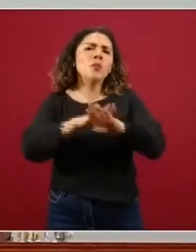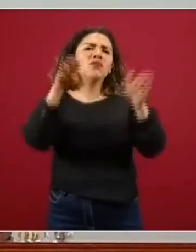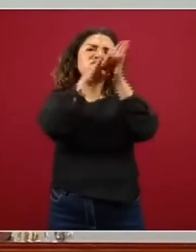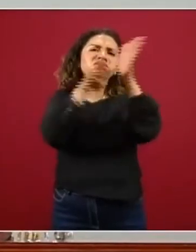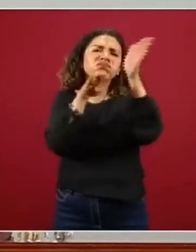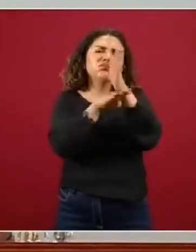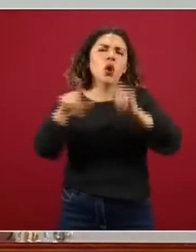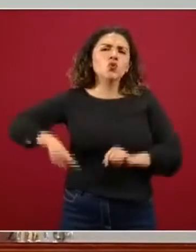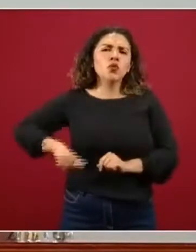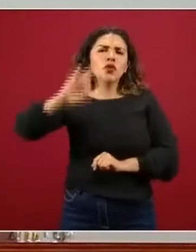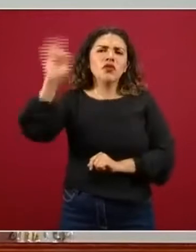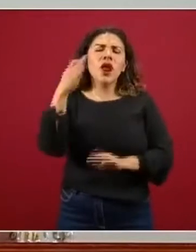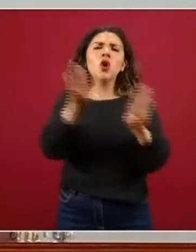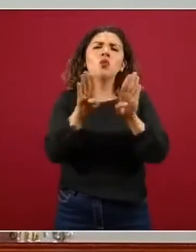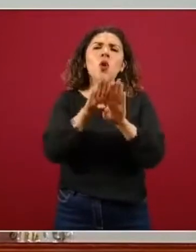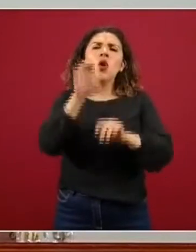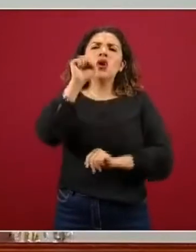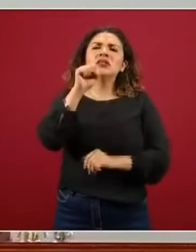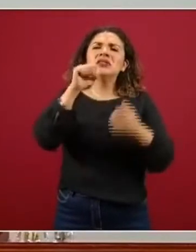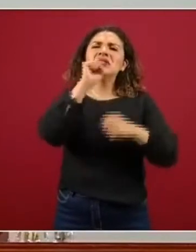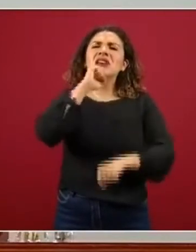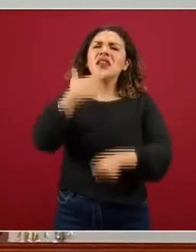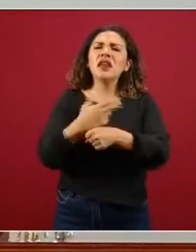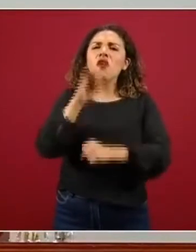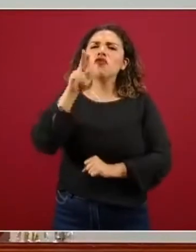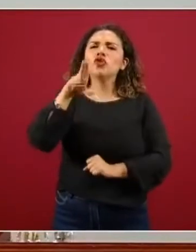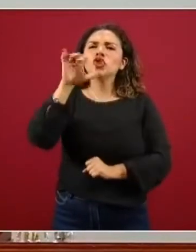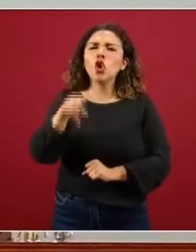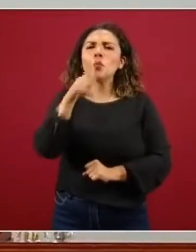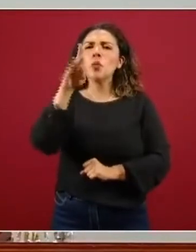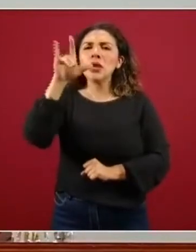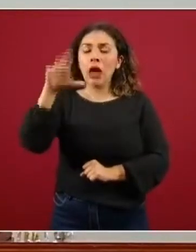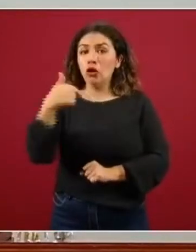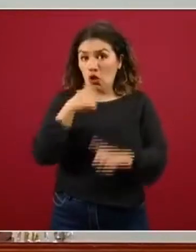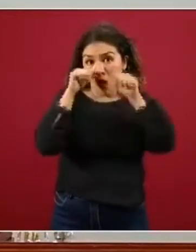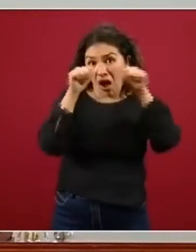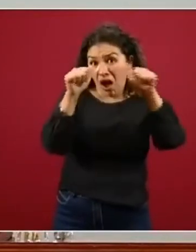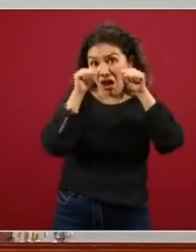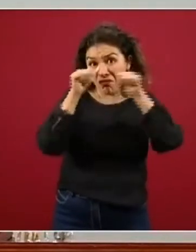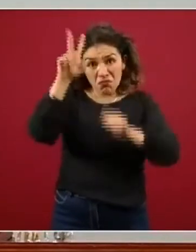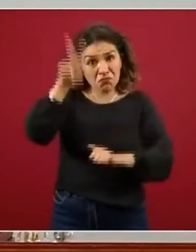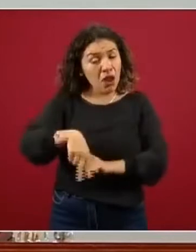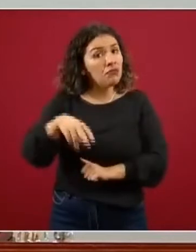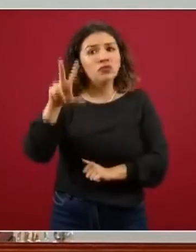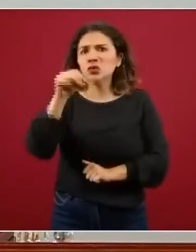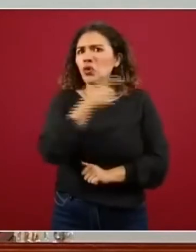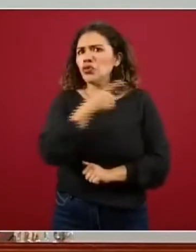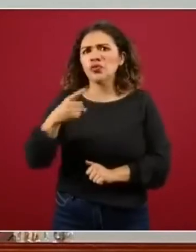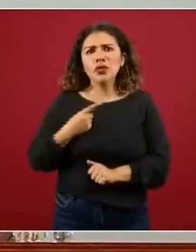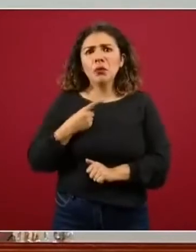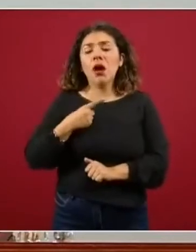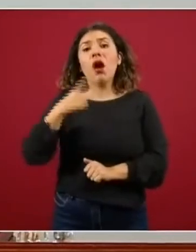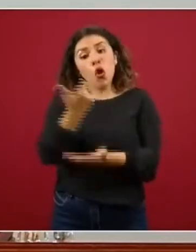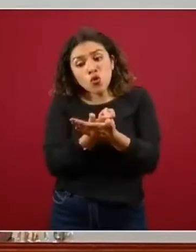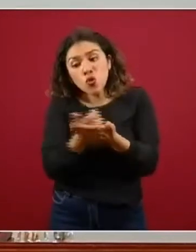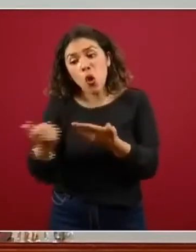federal como la Secretaría de la Función Pública estaremos muy atentos con objeto que por ningún motivo se condicione